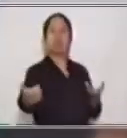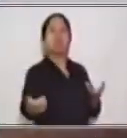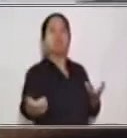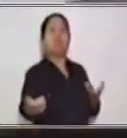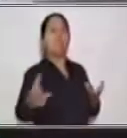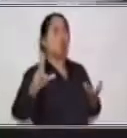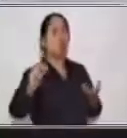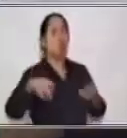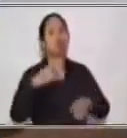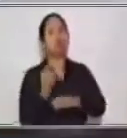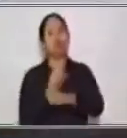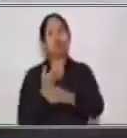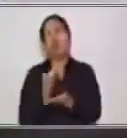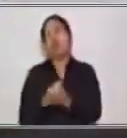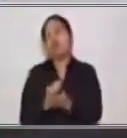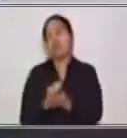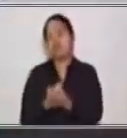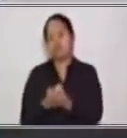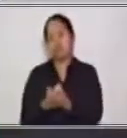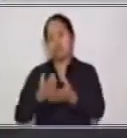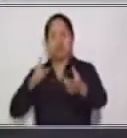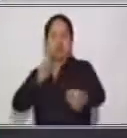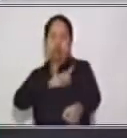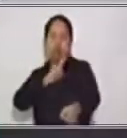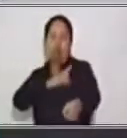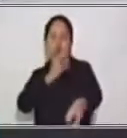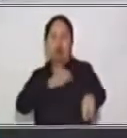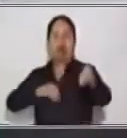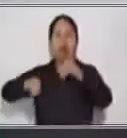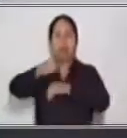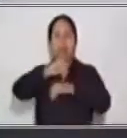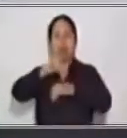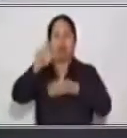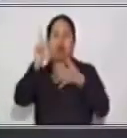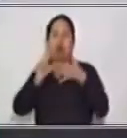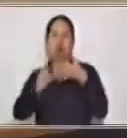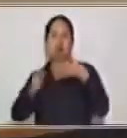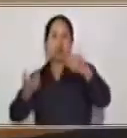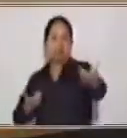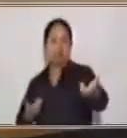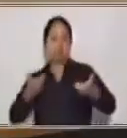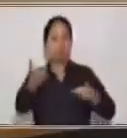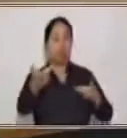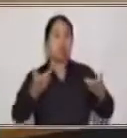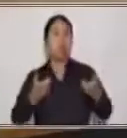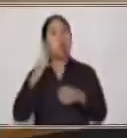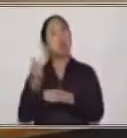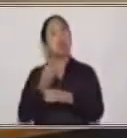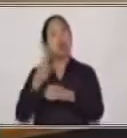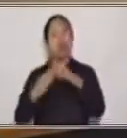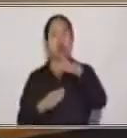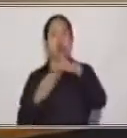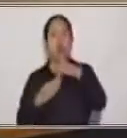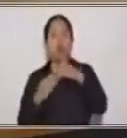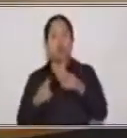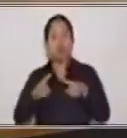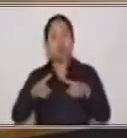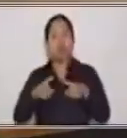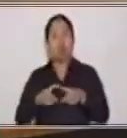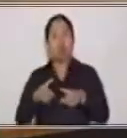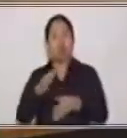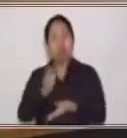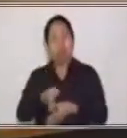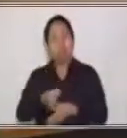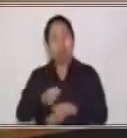retornar a eso, para lo cual se adoptó una estructura tomando como base la moneda española. Y a partir de ahí se empezaron a utilizar